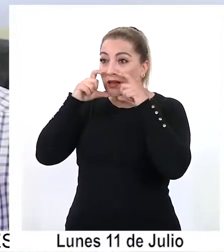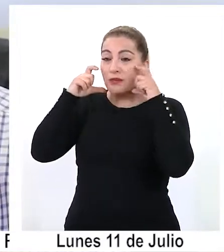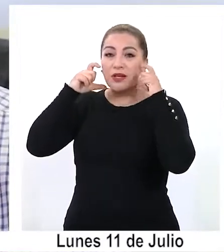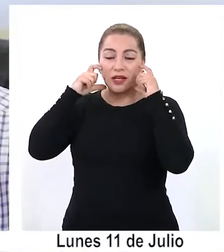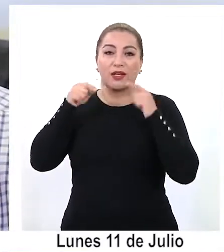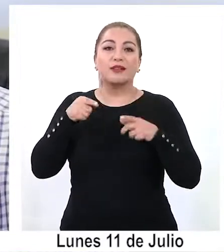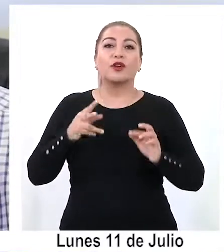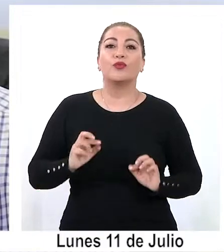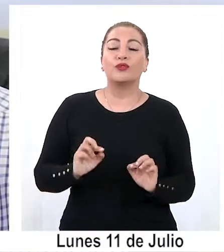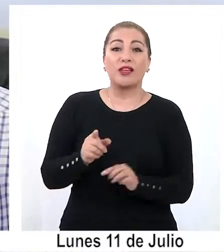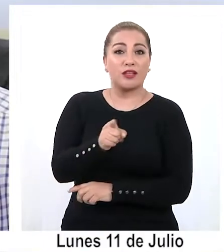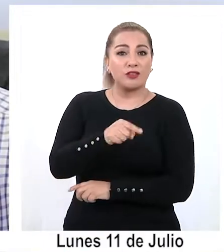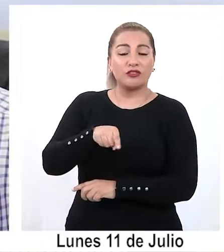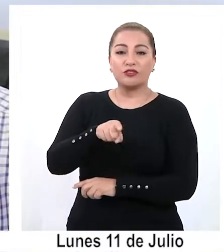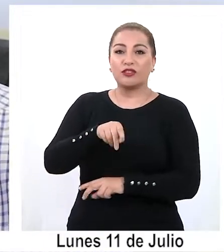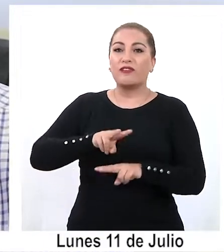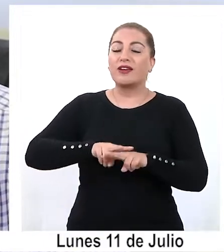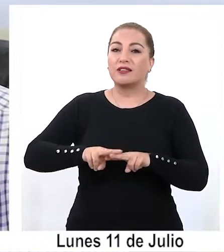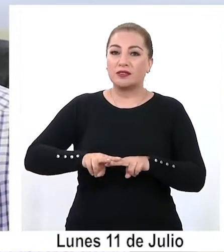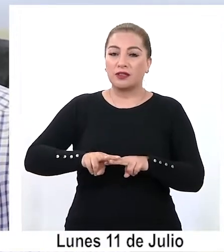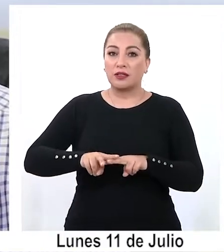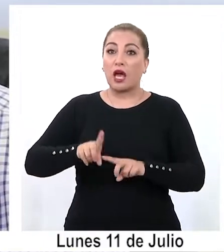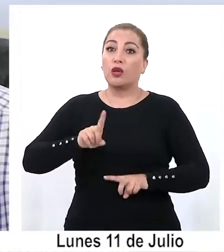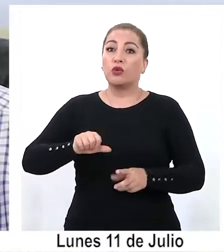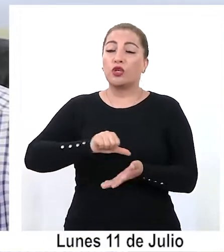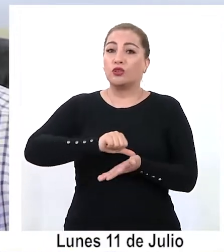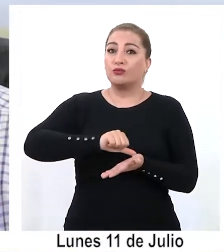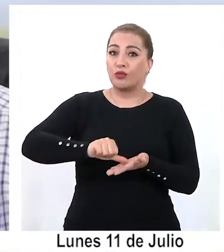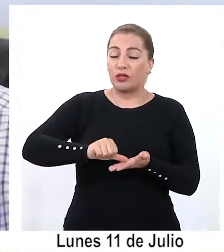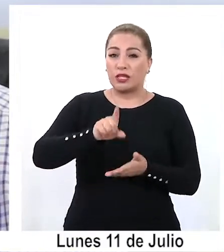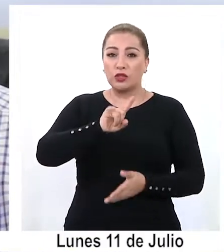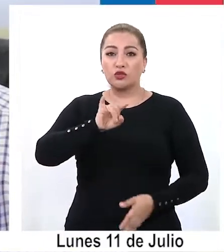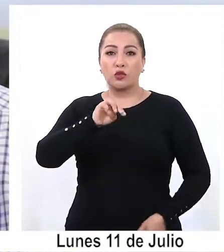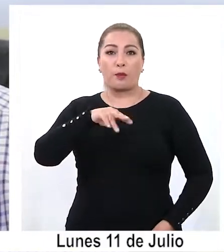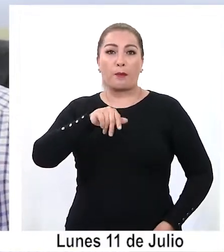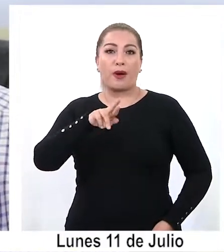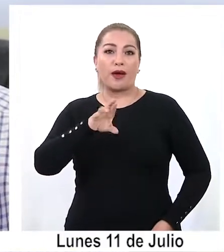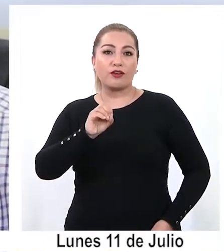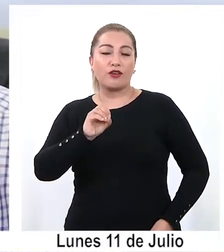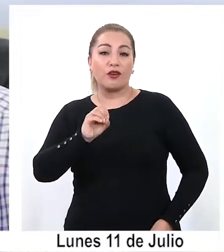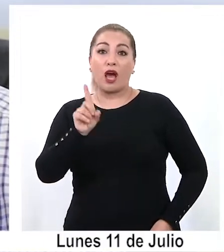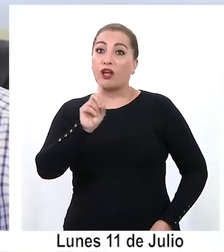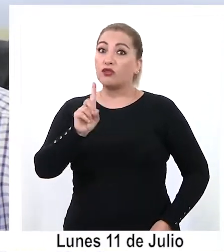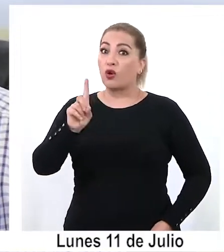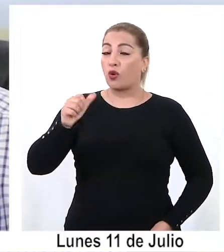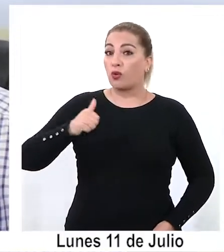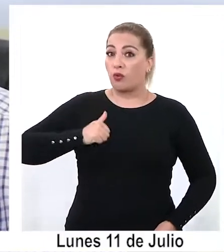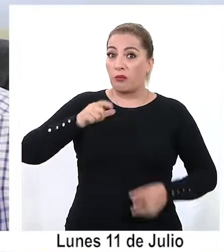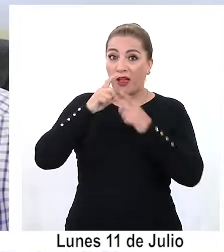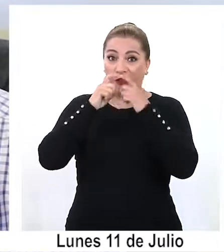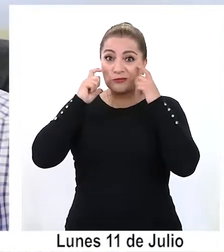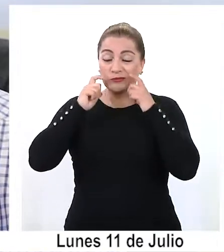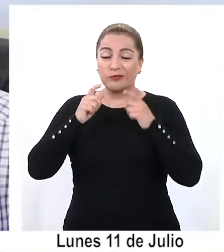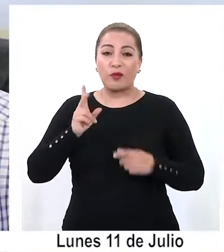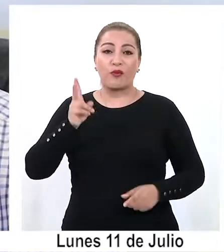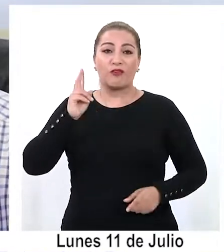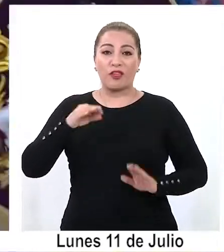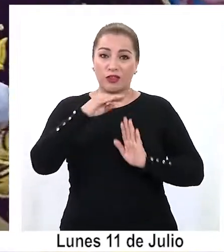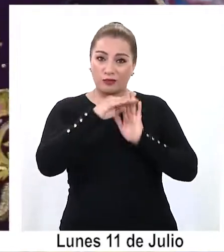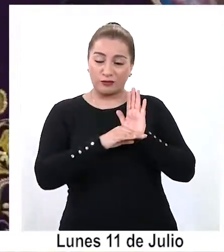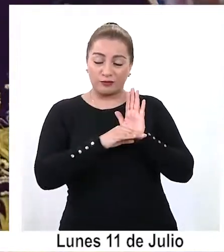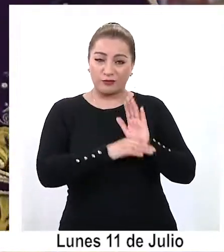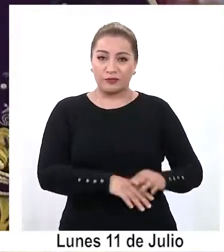instancia en la que se cursarán sumarios sanitarios y multas al no cumplir con las restricciones establecidas.